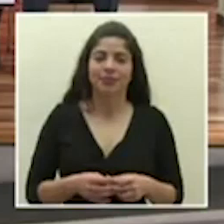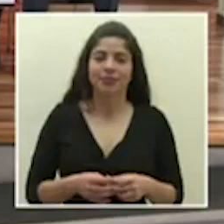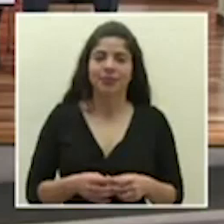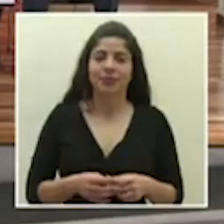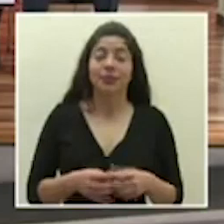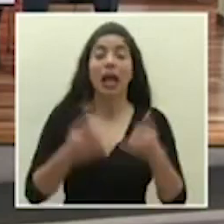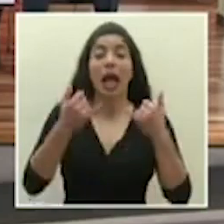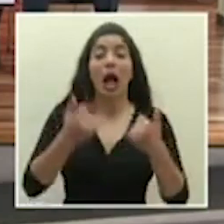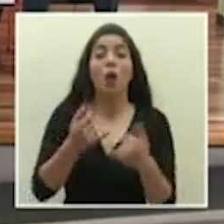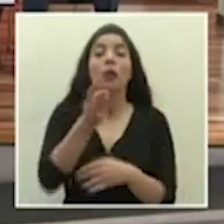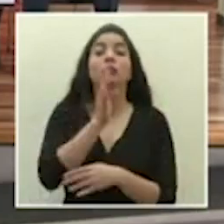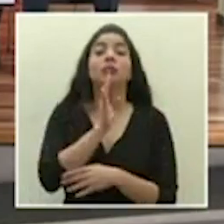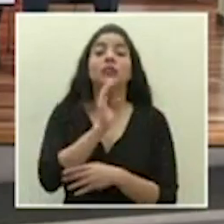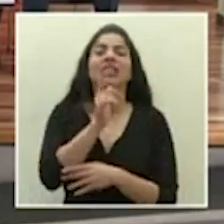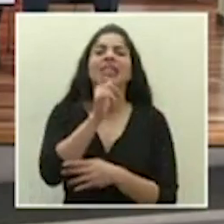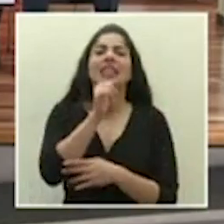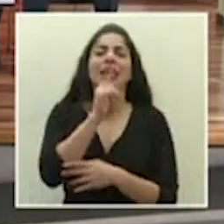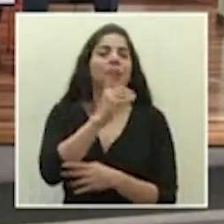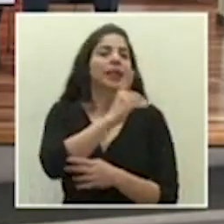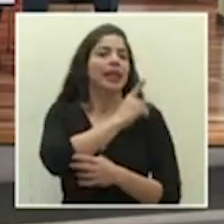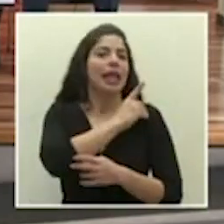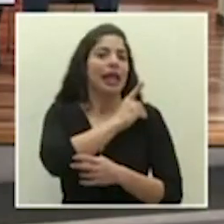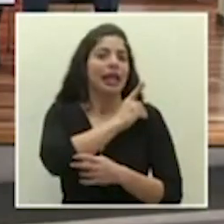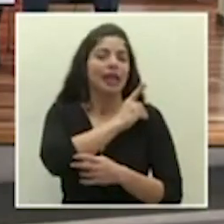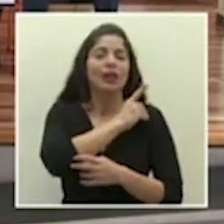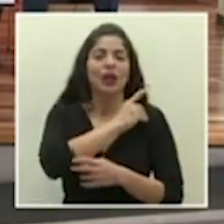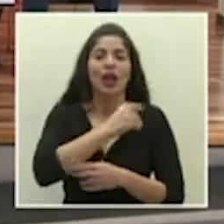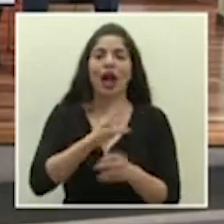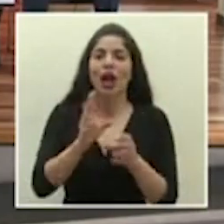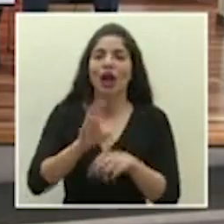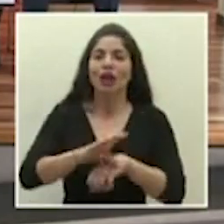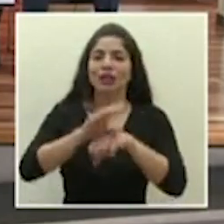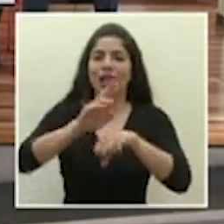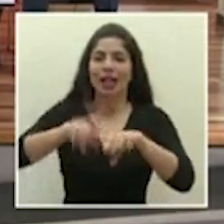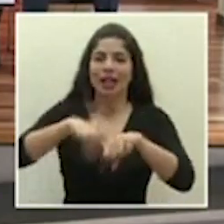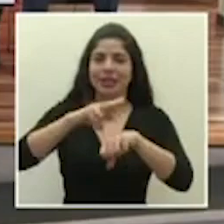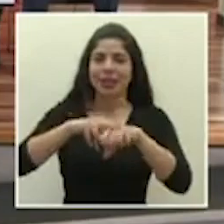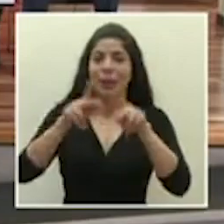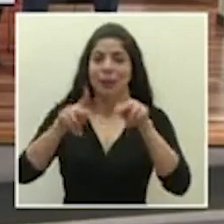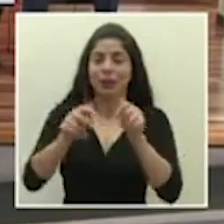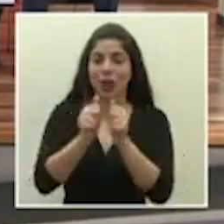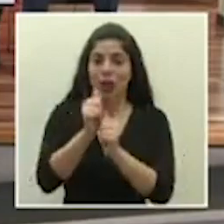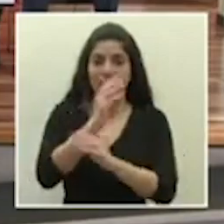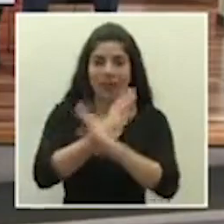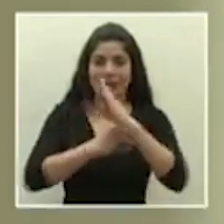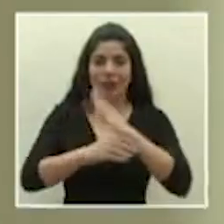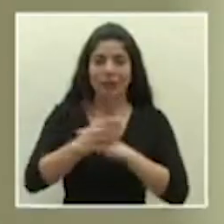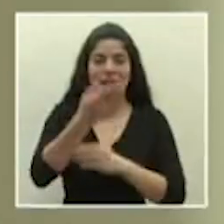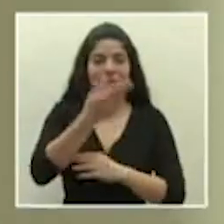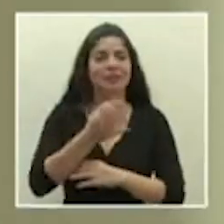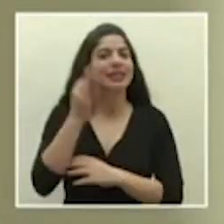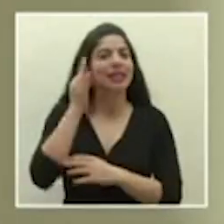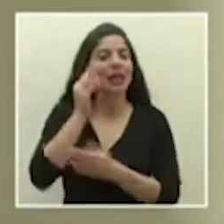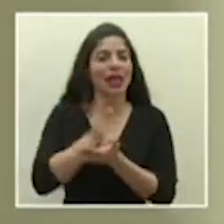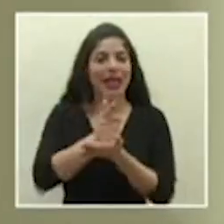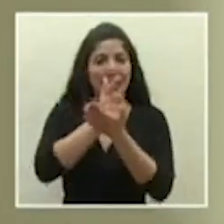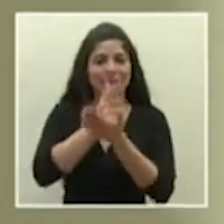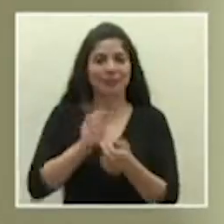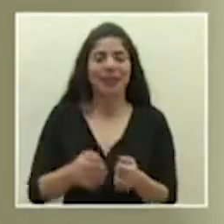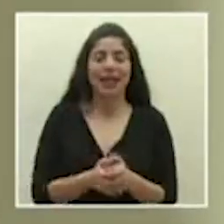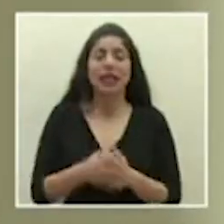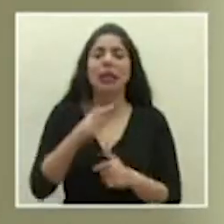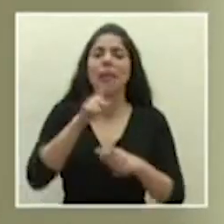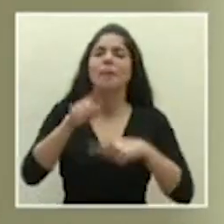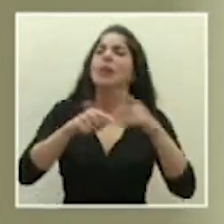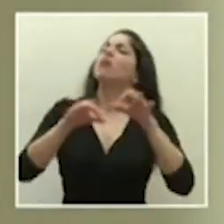cedemos el uso de la palabra a la directora ejecutiva del Consejo Nacional de Personas con Discapacidad la señora Lisbeth Barrantes quien